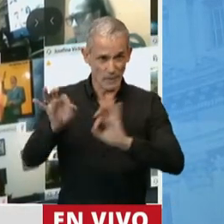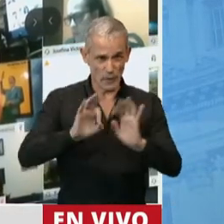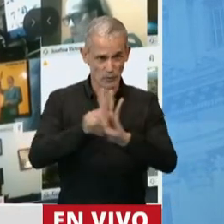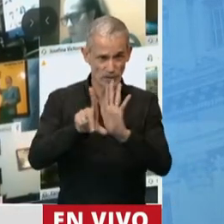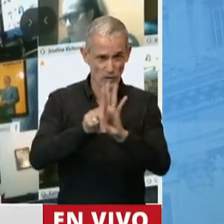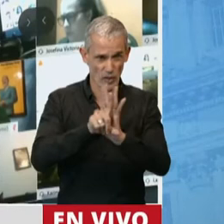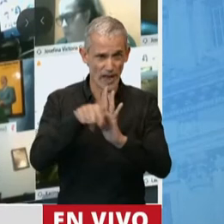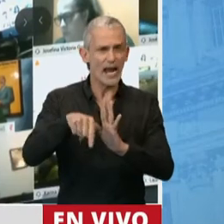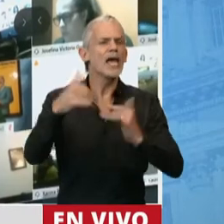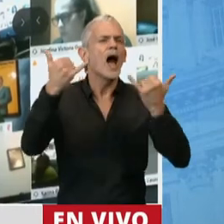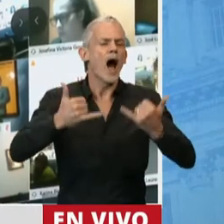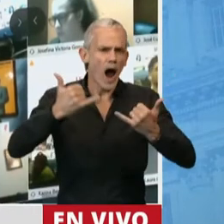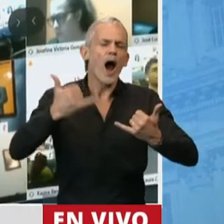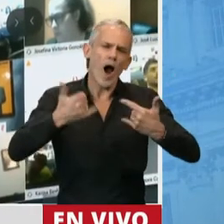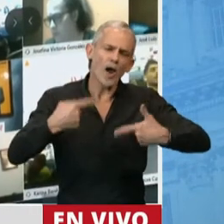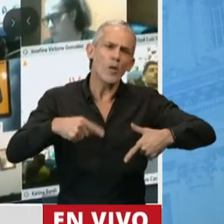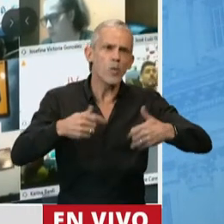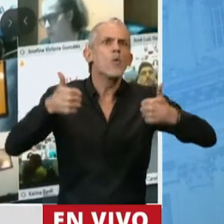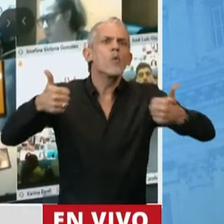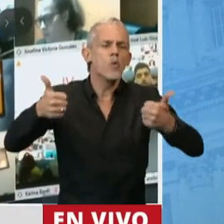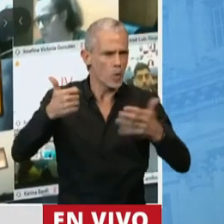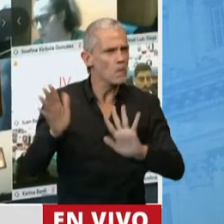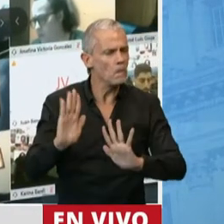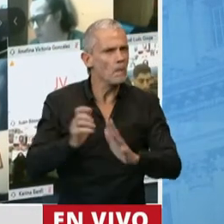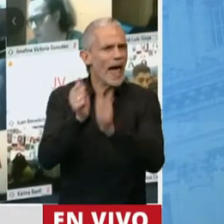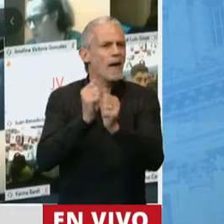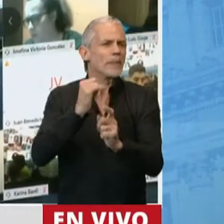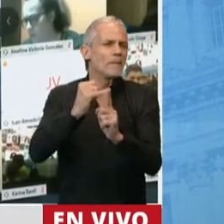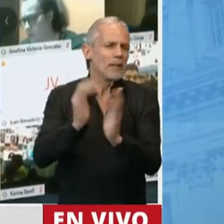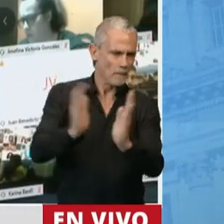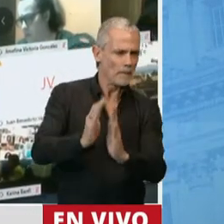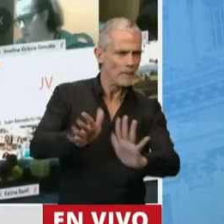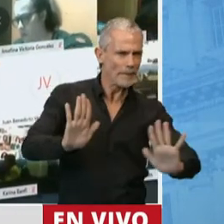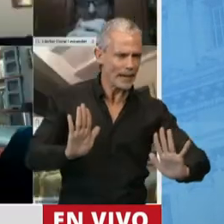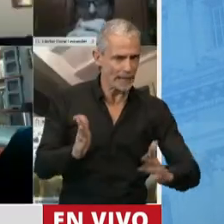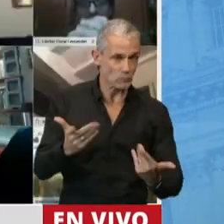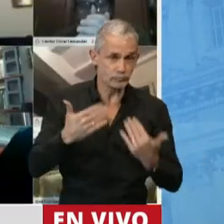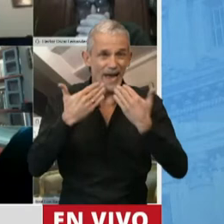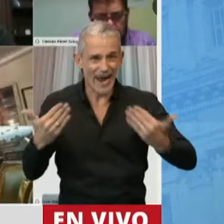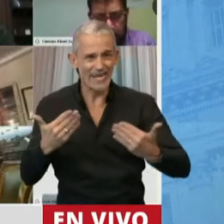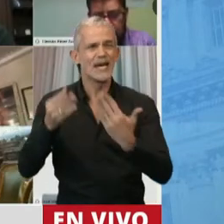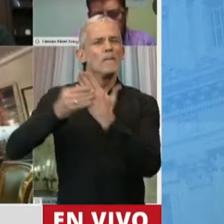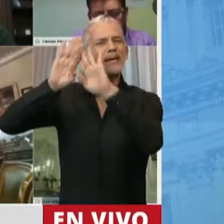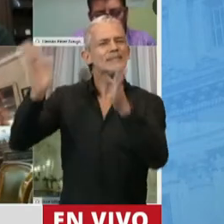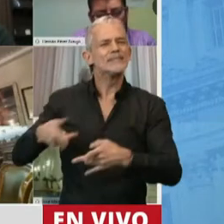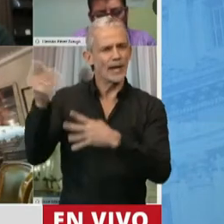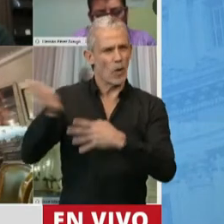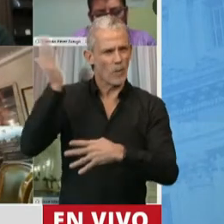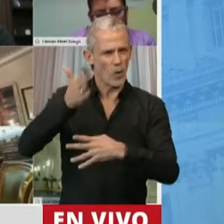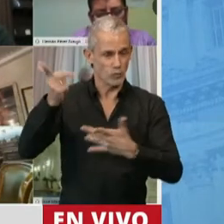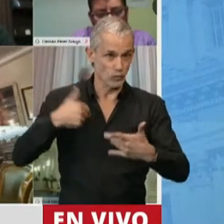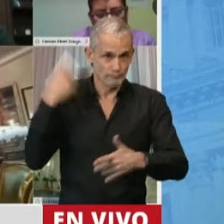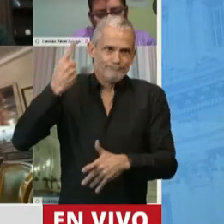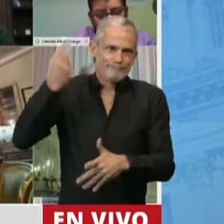tiene inmensos beneficios para la pequeña y mediana empresa. Agradecer al Ministerio de Producción, como